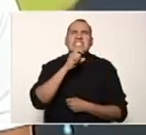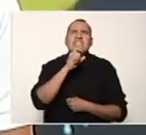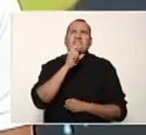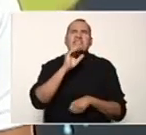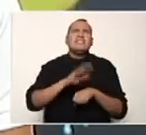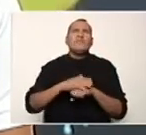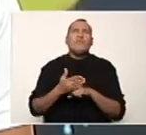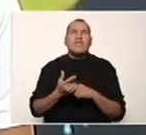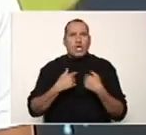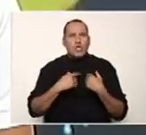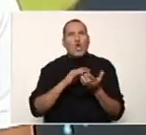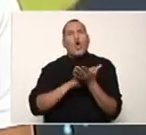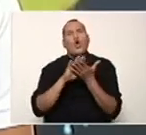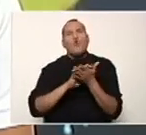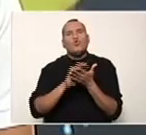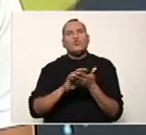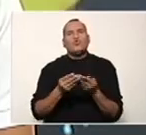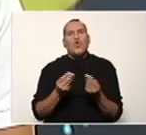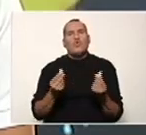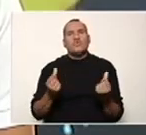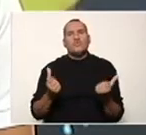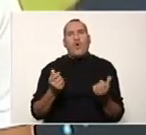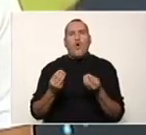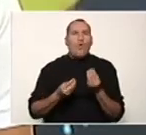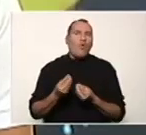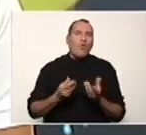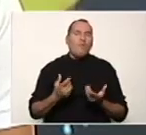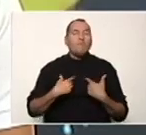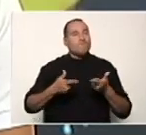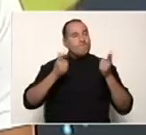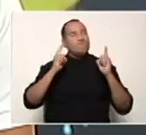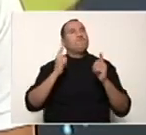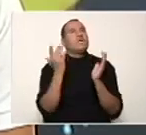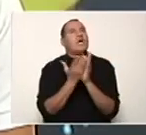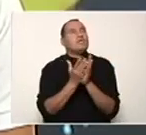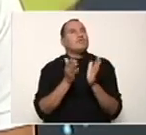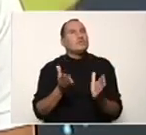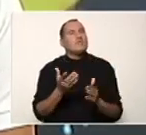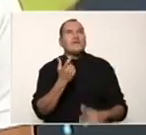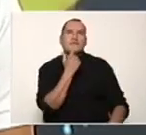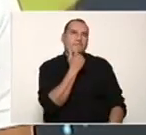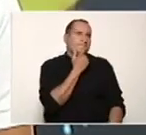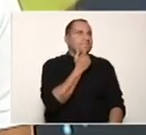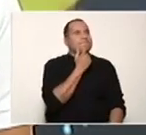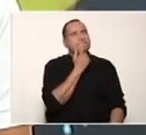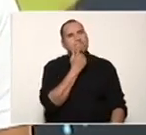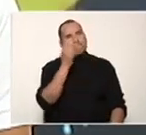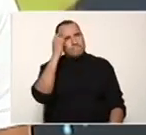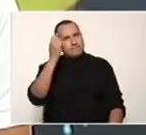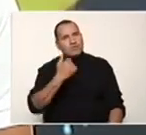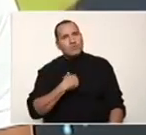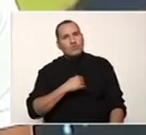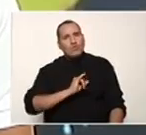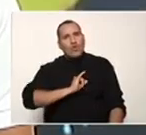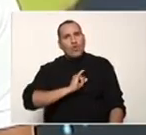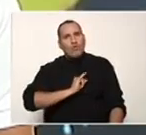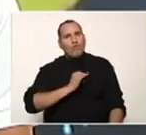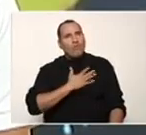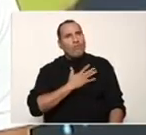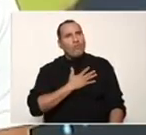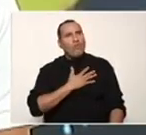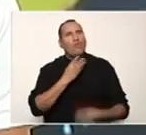cómo las pude resolver y esto le permitirá al estudiante poder identificar sus modos y estilos de